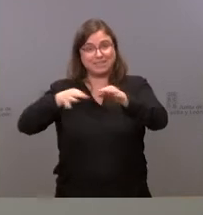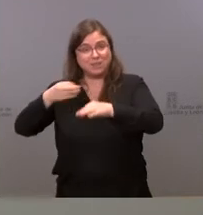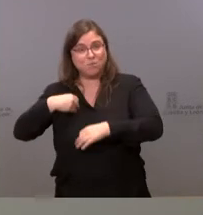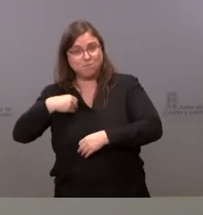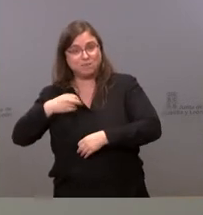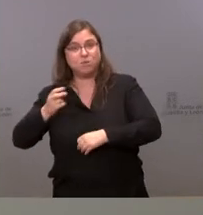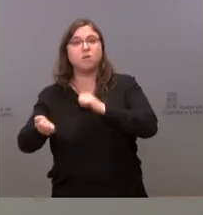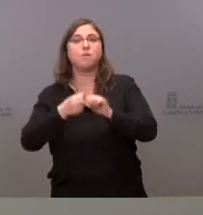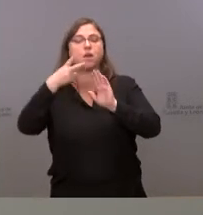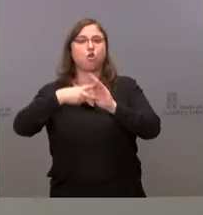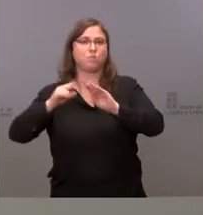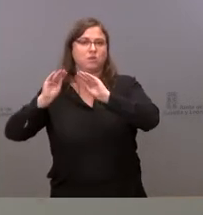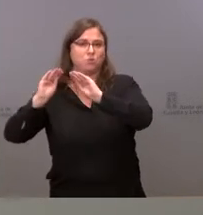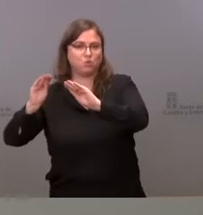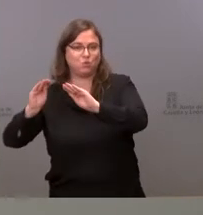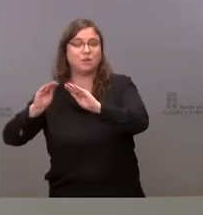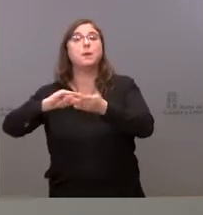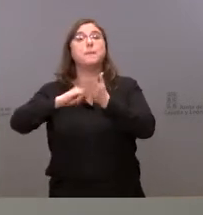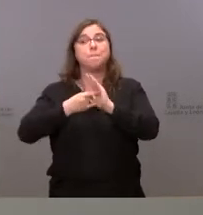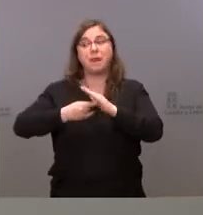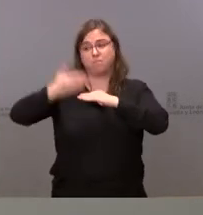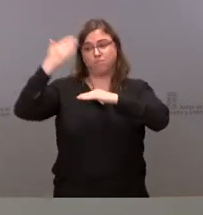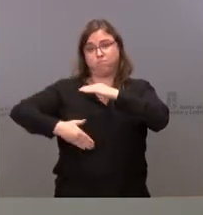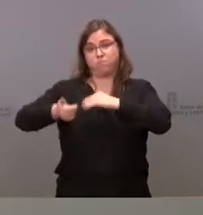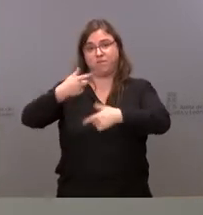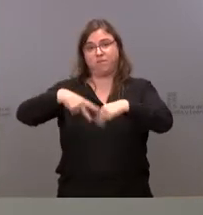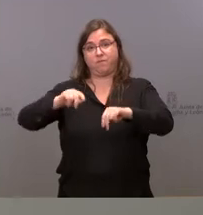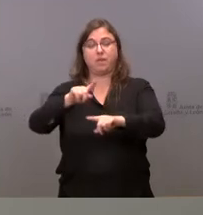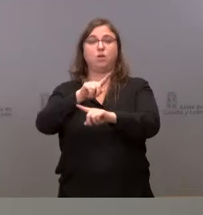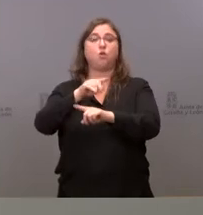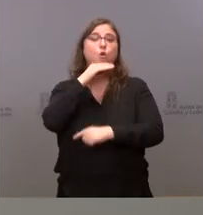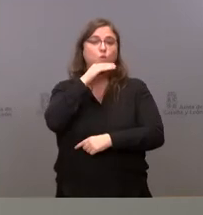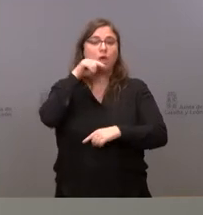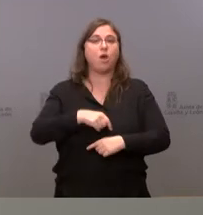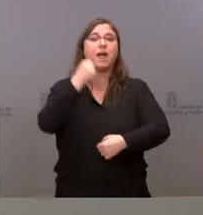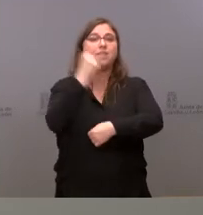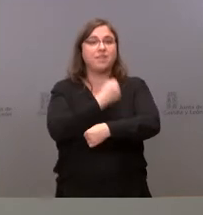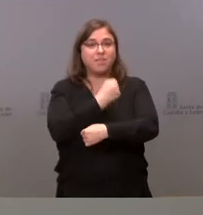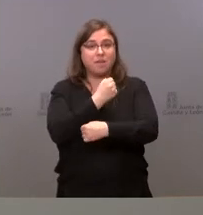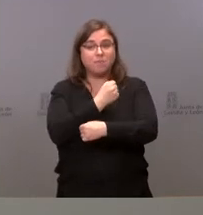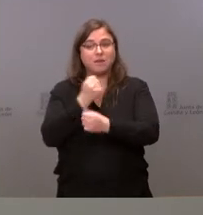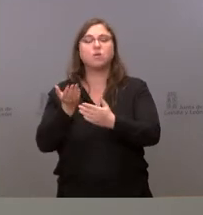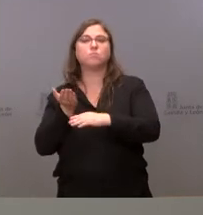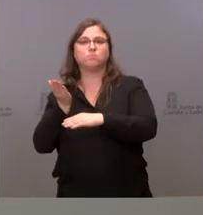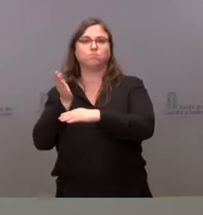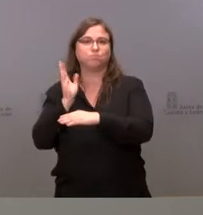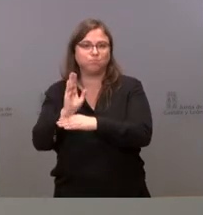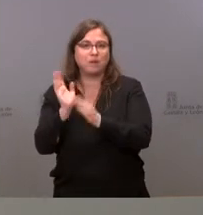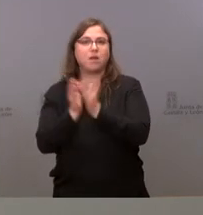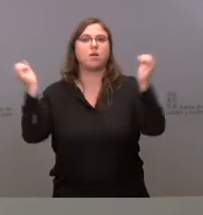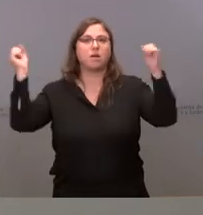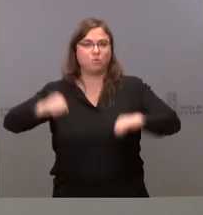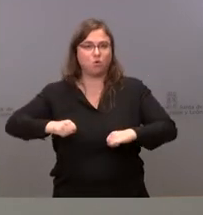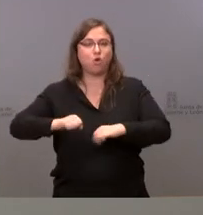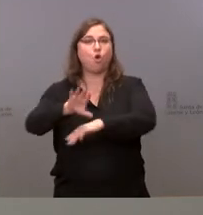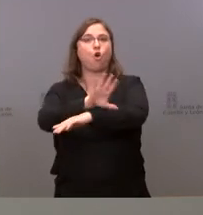desarrollar su normativa. El plan finalizó en octubre y hoy, en diciembre, antes de que acabe, presentamos y aprobamos en este